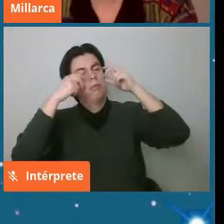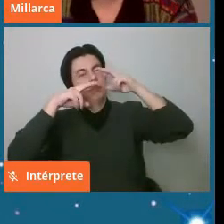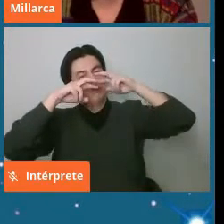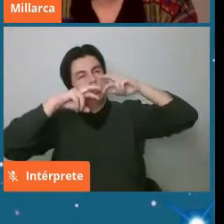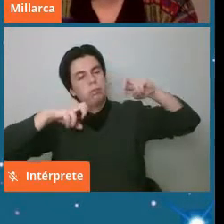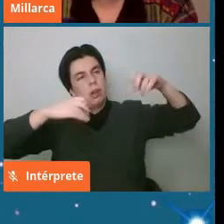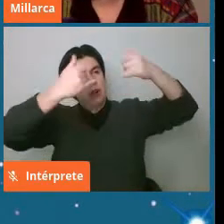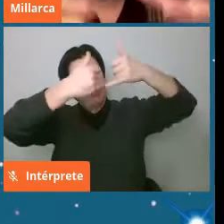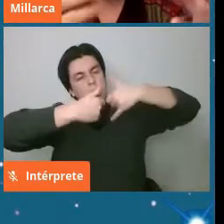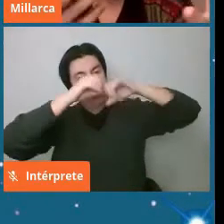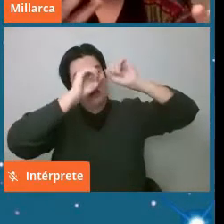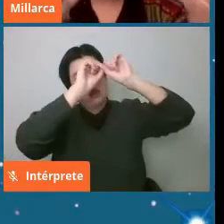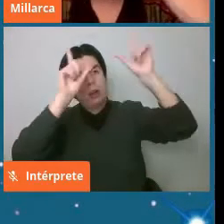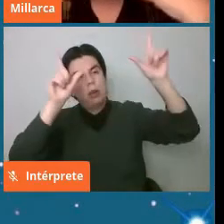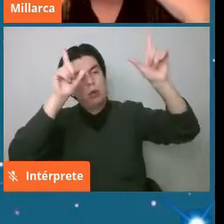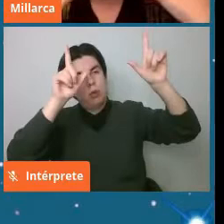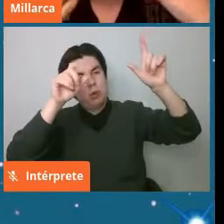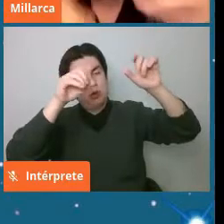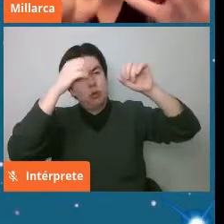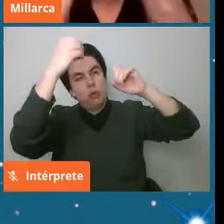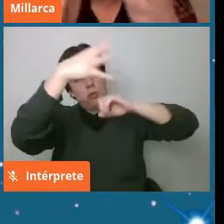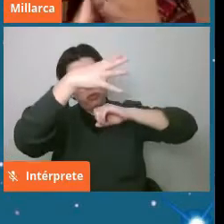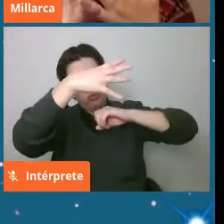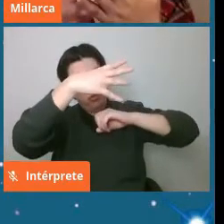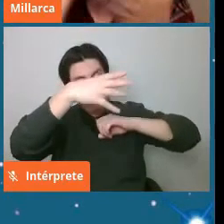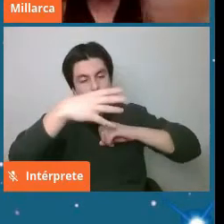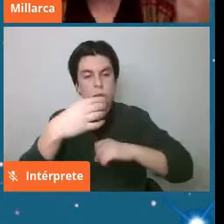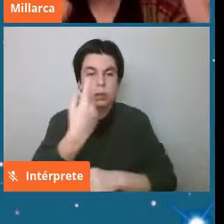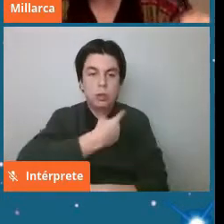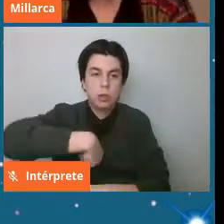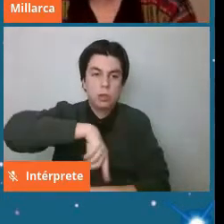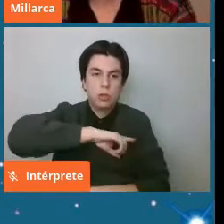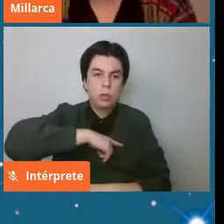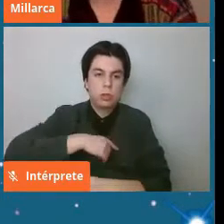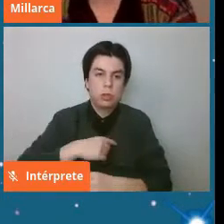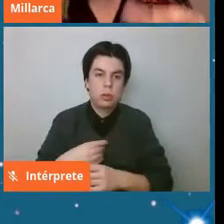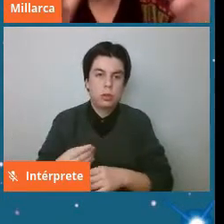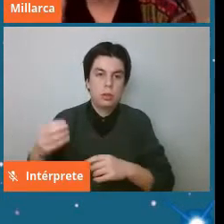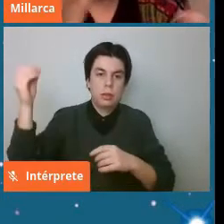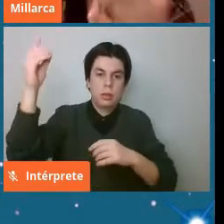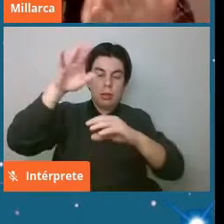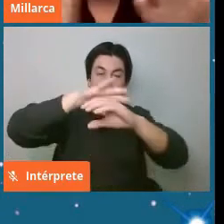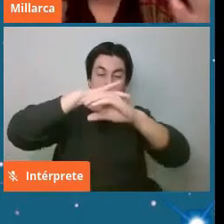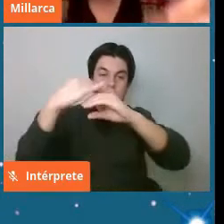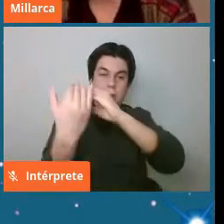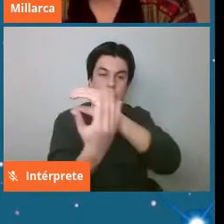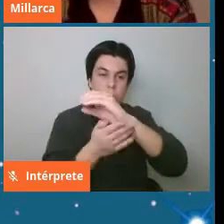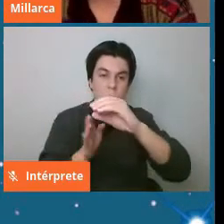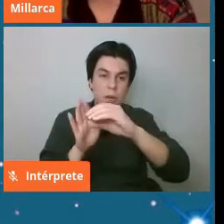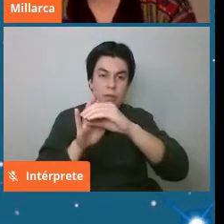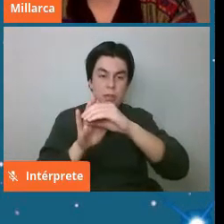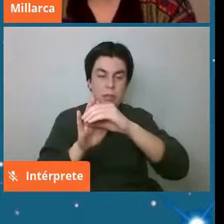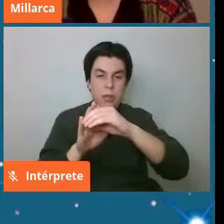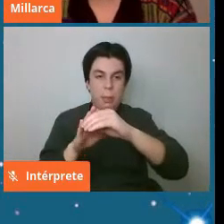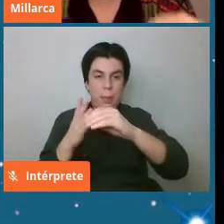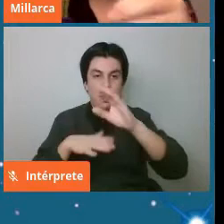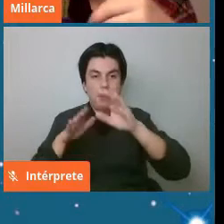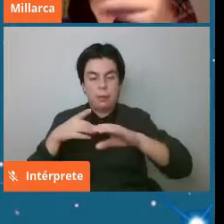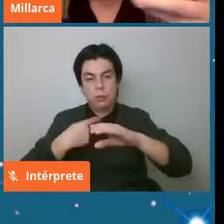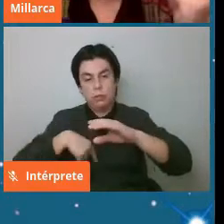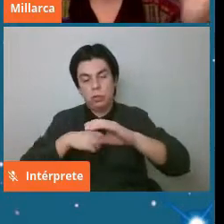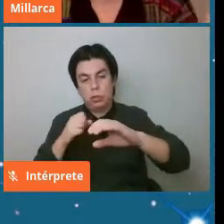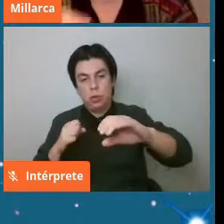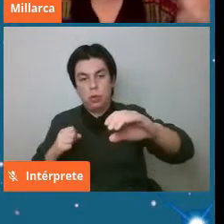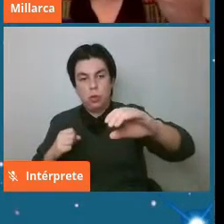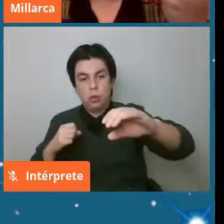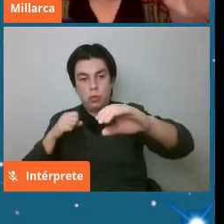la luz saber que la información que nos llega es de la superficie de un asteroide que a lo mejor estamos golpeando algo que solamente